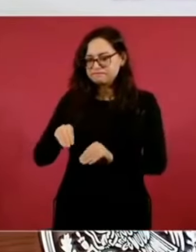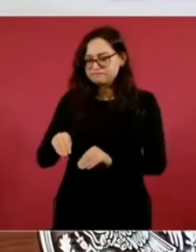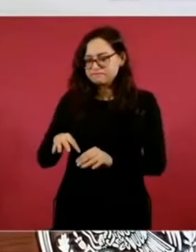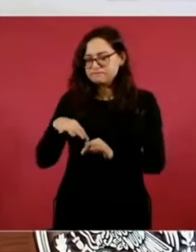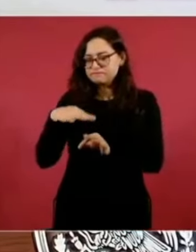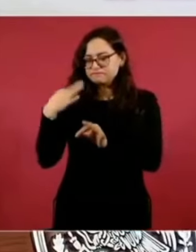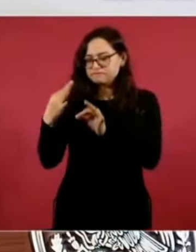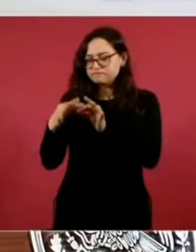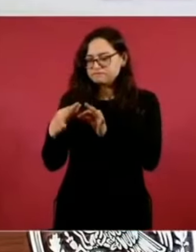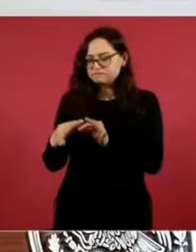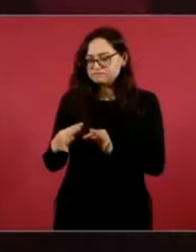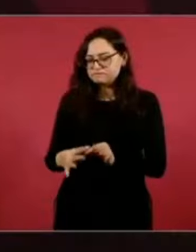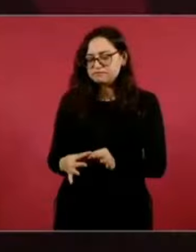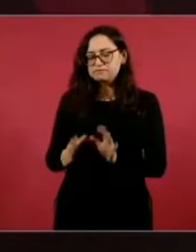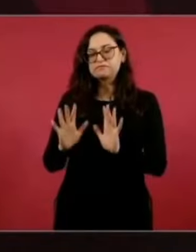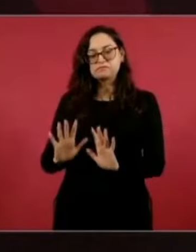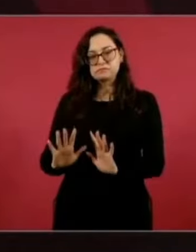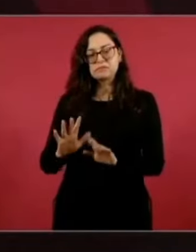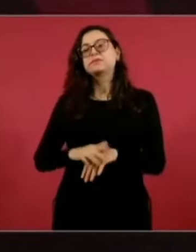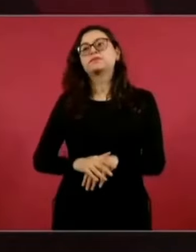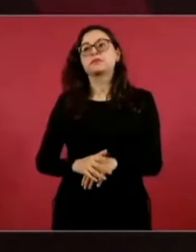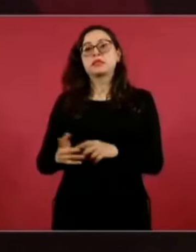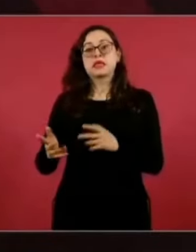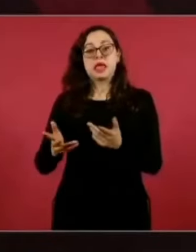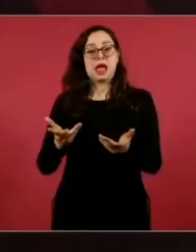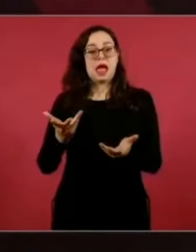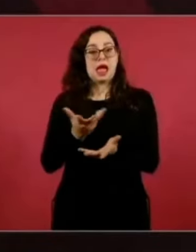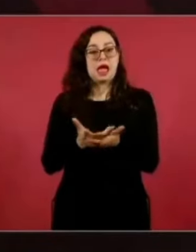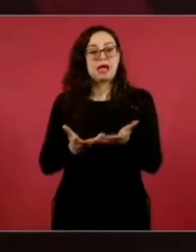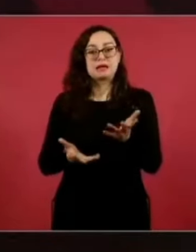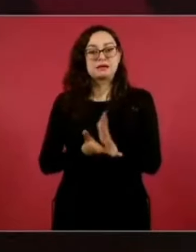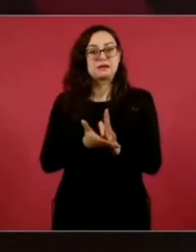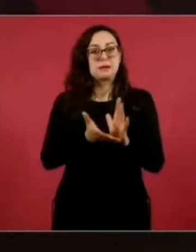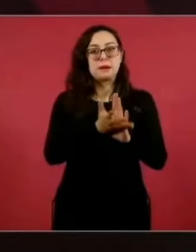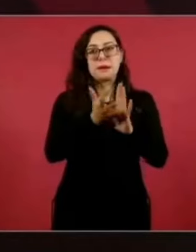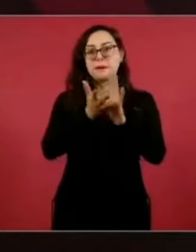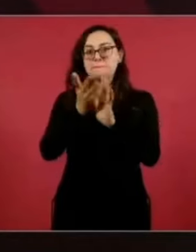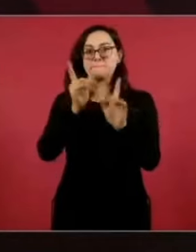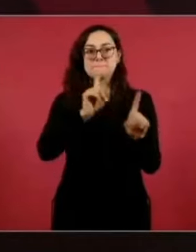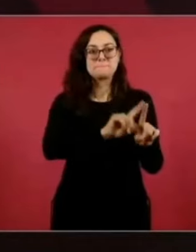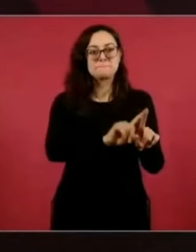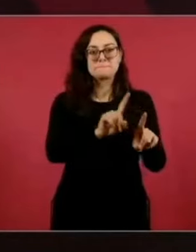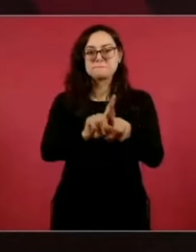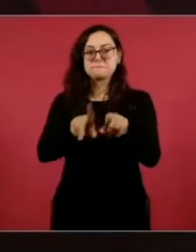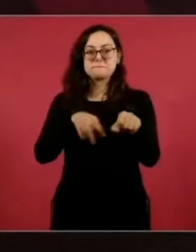Chapultepec y la ampliación, lo que se incluyó